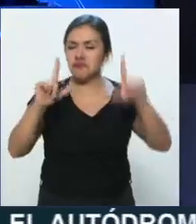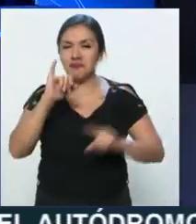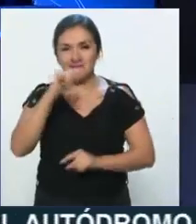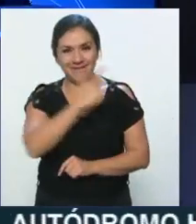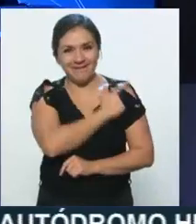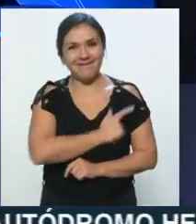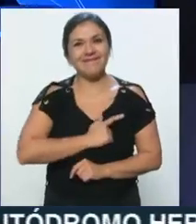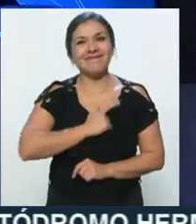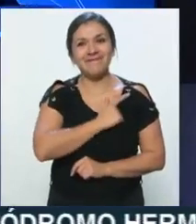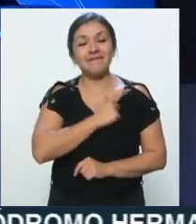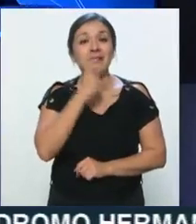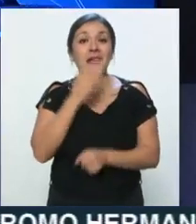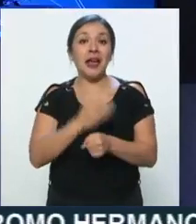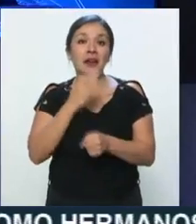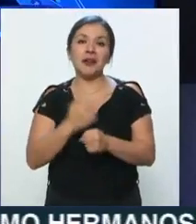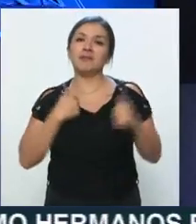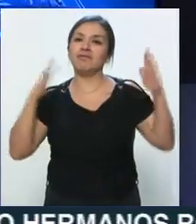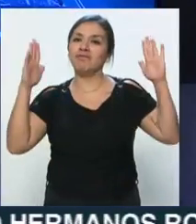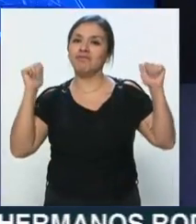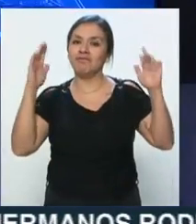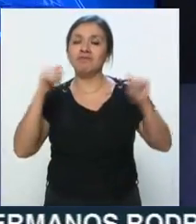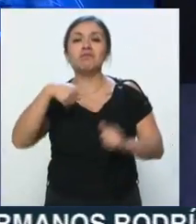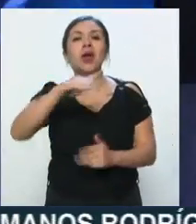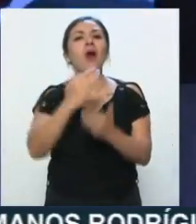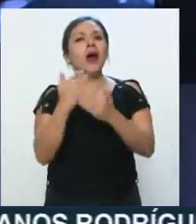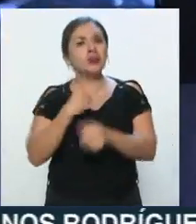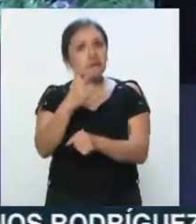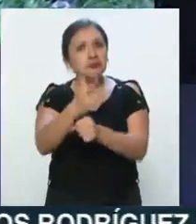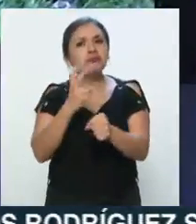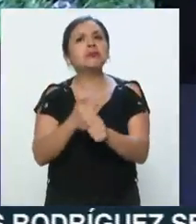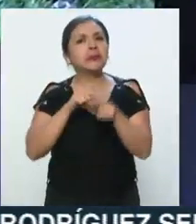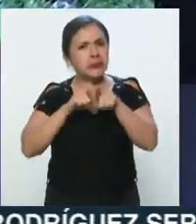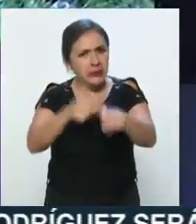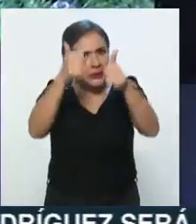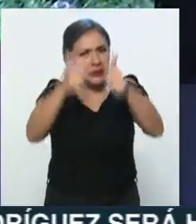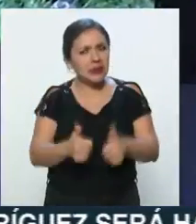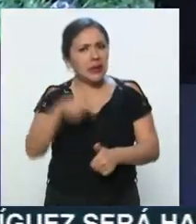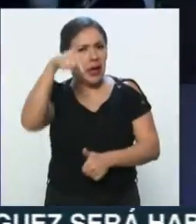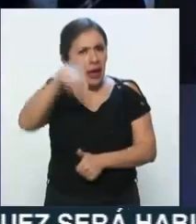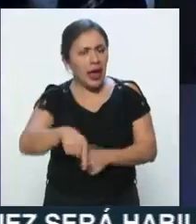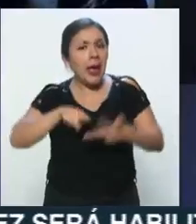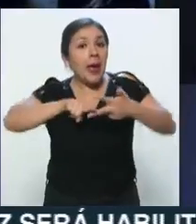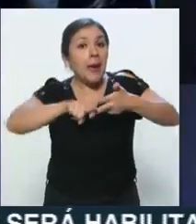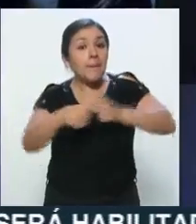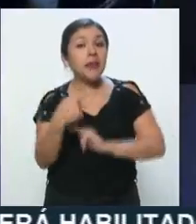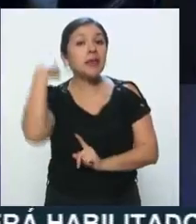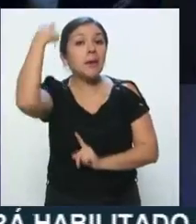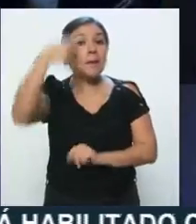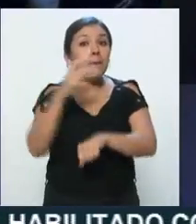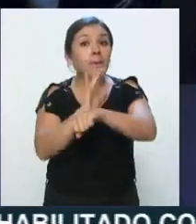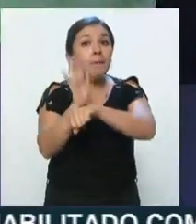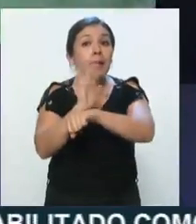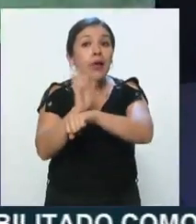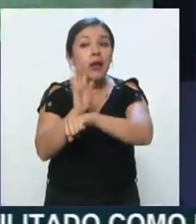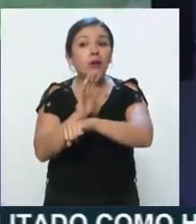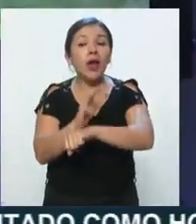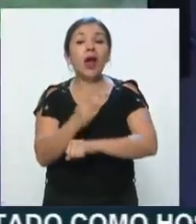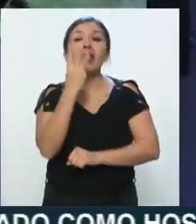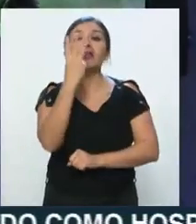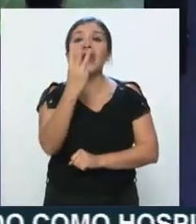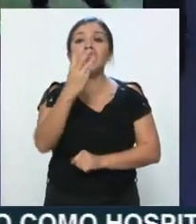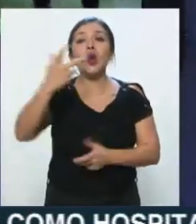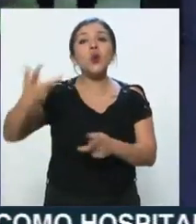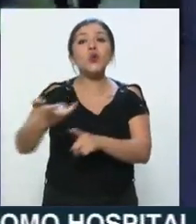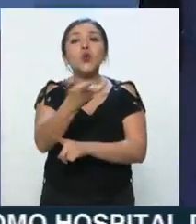vamos a transmitir. Y es momento de despedirnos, pero antes le invitamos a que siga con nosotros, que es en casa, inicia la película. ¿Cuál? El 3 de